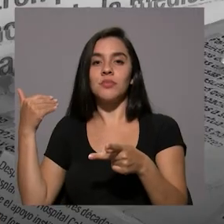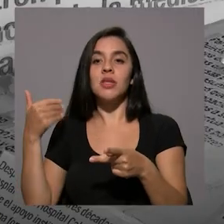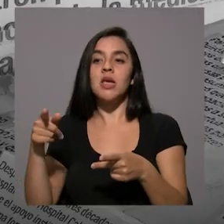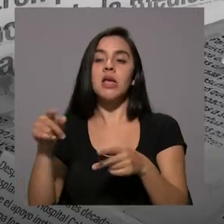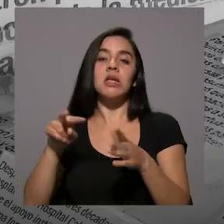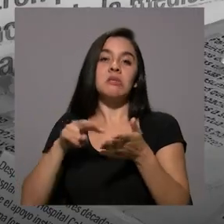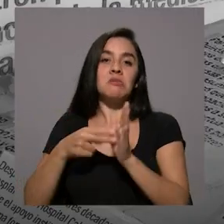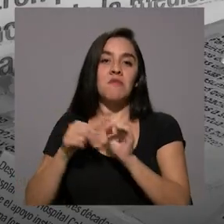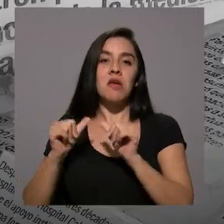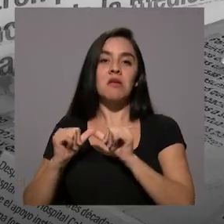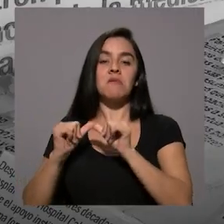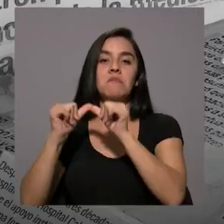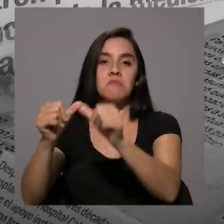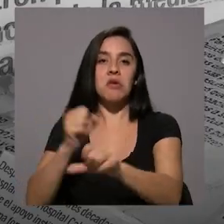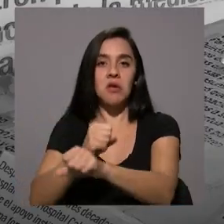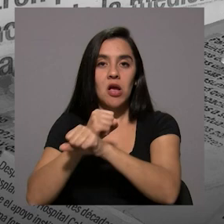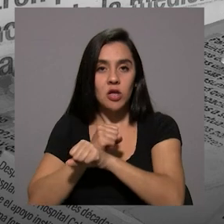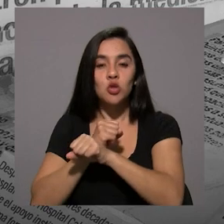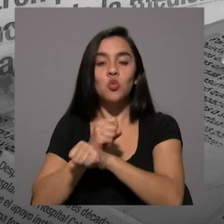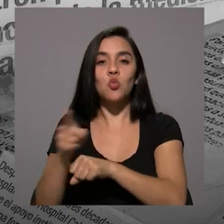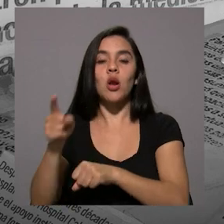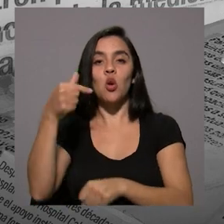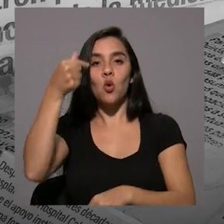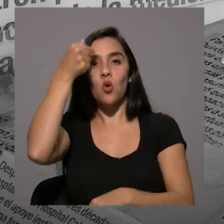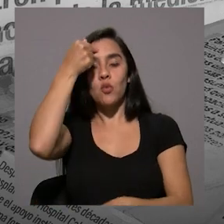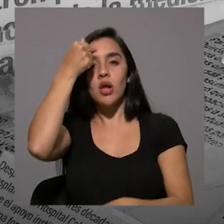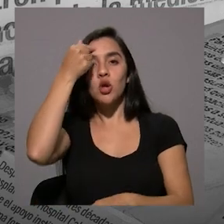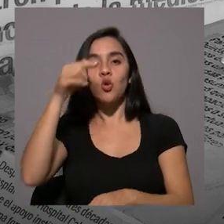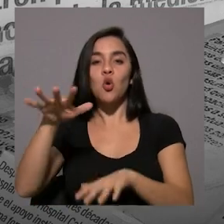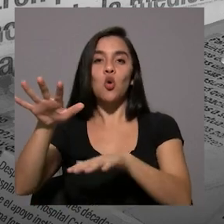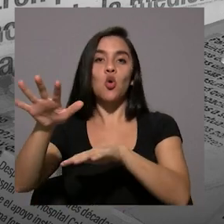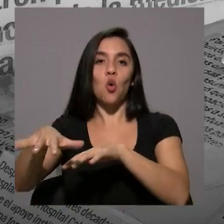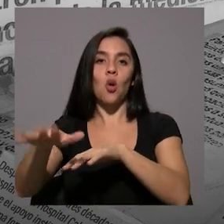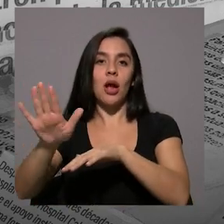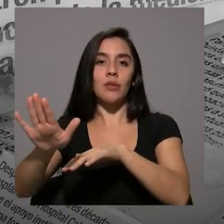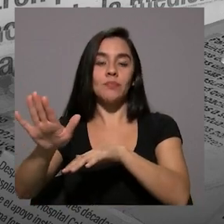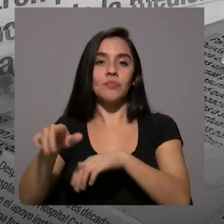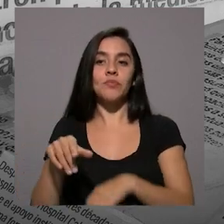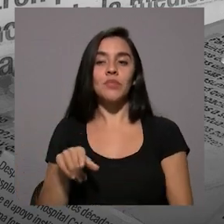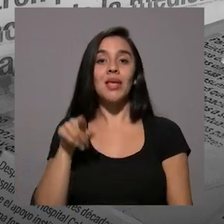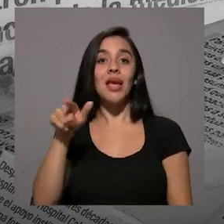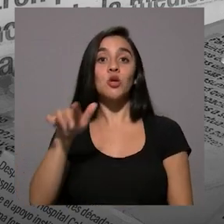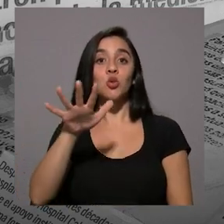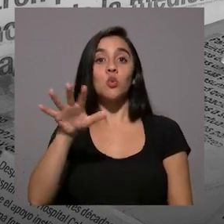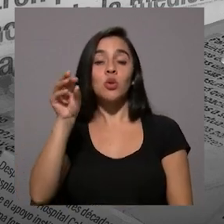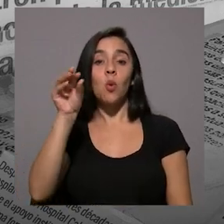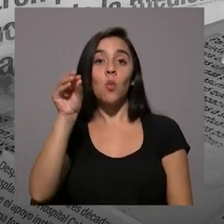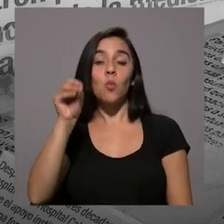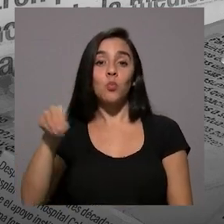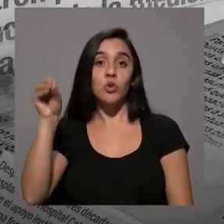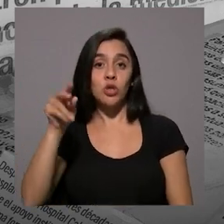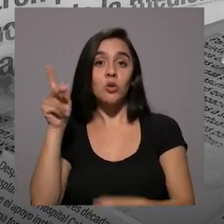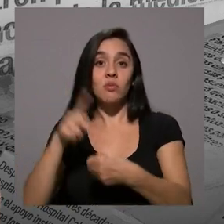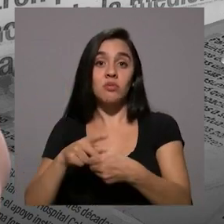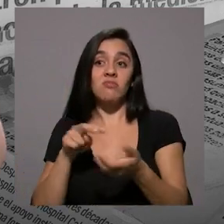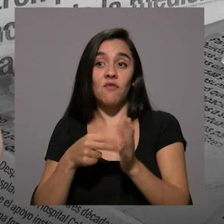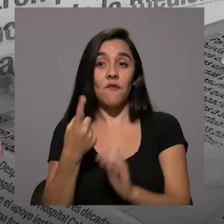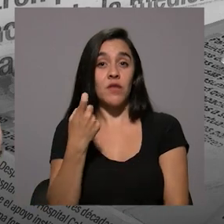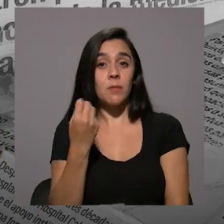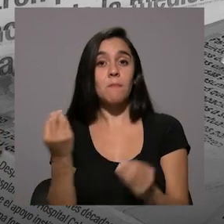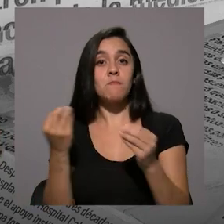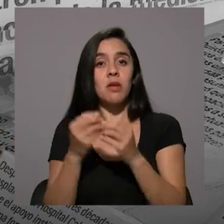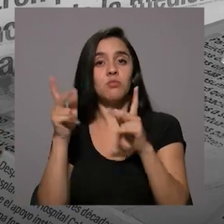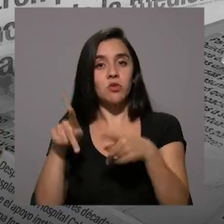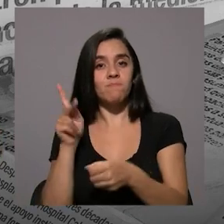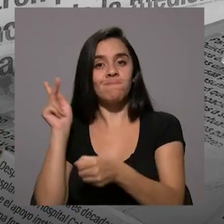asegura una continuidad en la gestión del gobierno local. Y en el caso, eso con un 55% de participación, faltó que